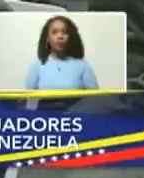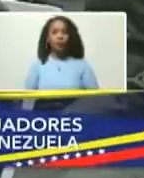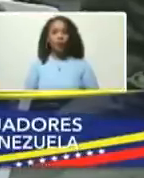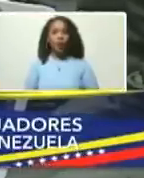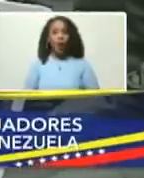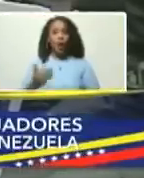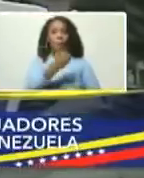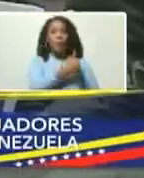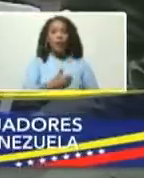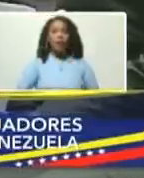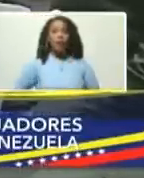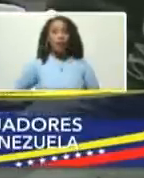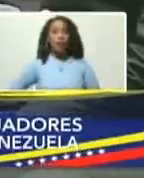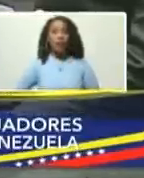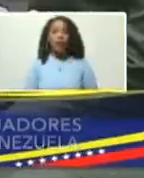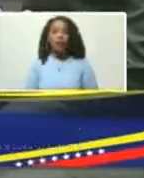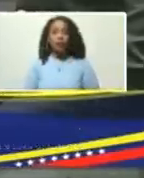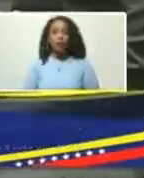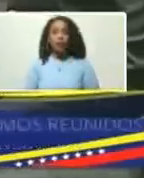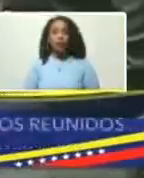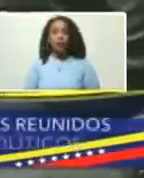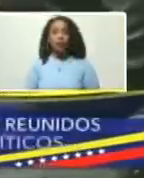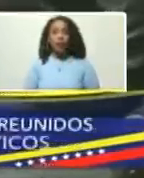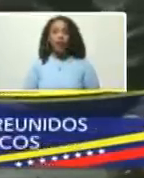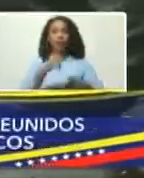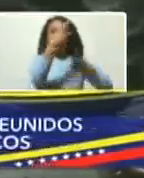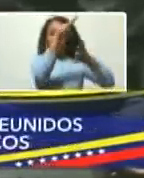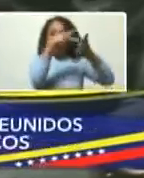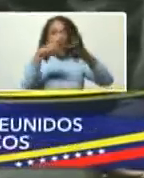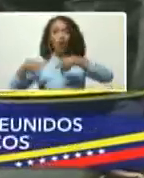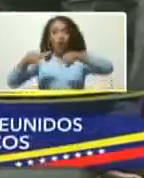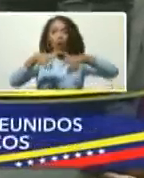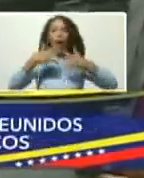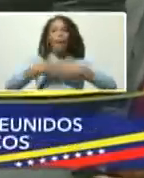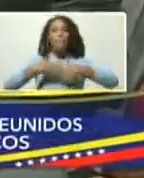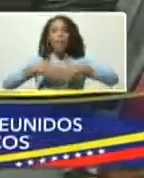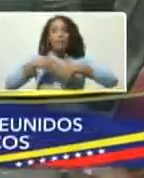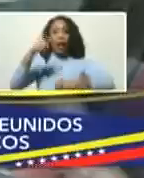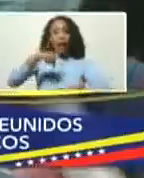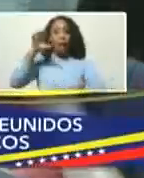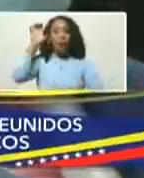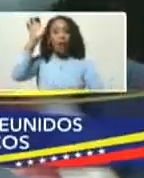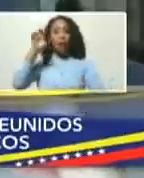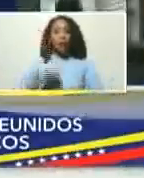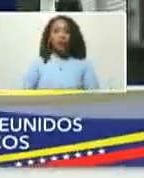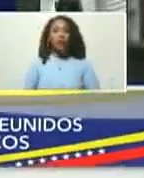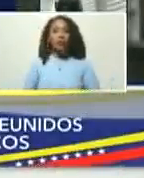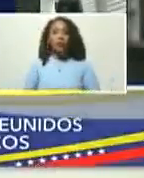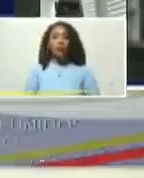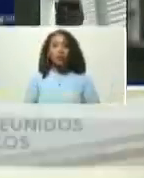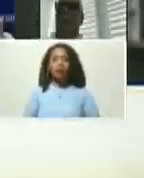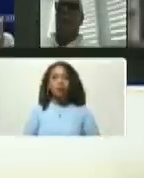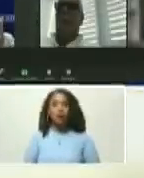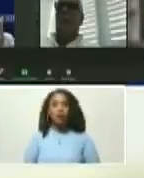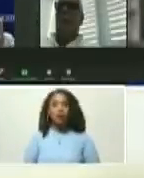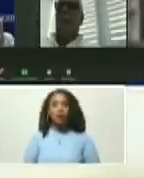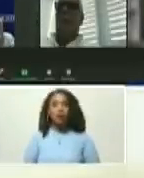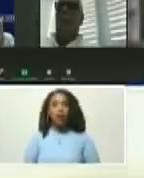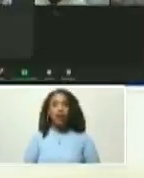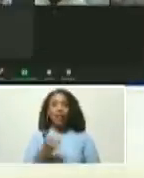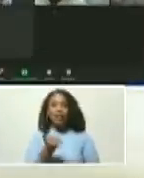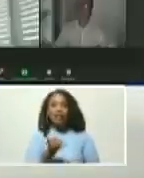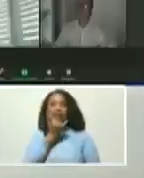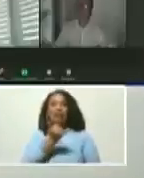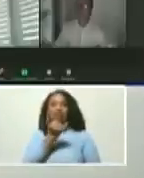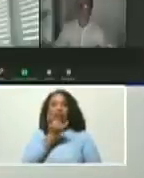los presidentes de varios sectores empresariales del país. No me pusieron aquí el protocolo, está fallando el